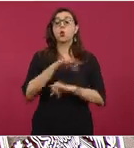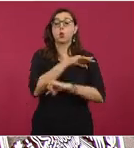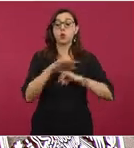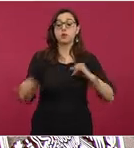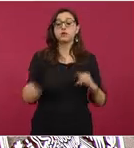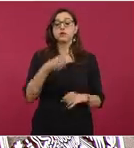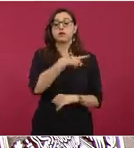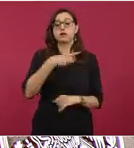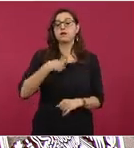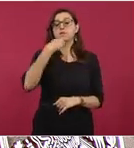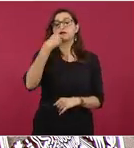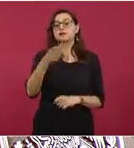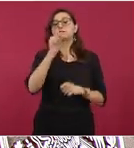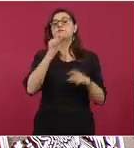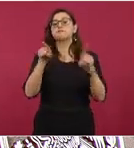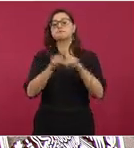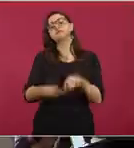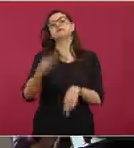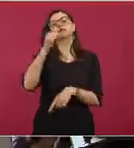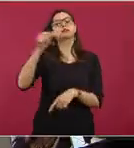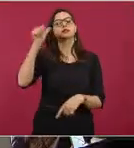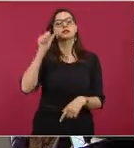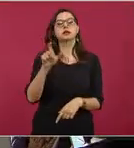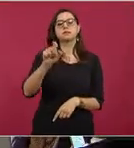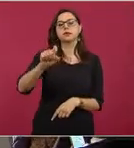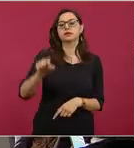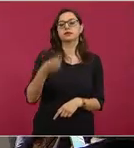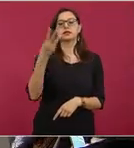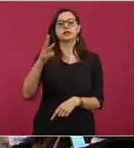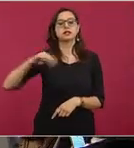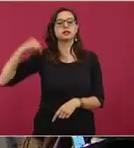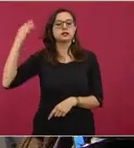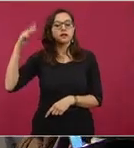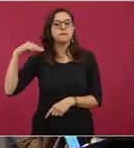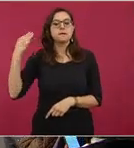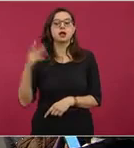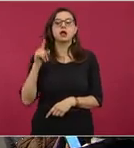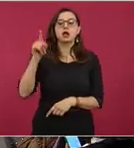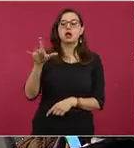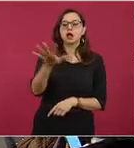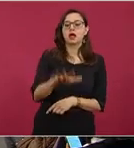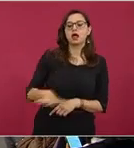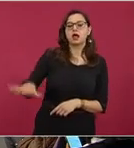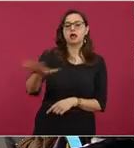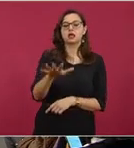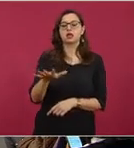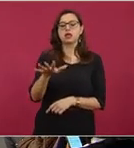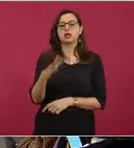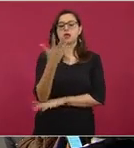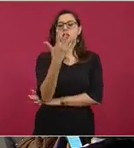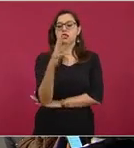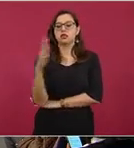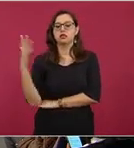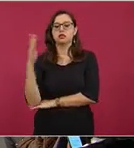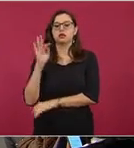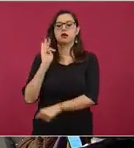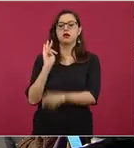se reportó el día de ayer, 23 de marzo, esto en la zona protegida, en el área natural,